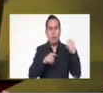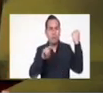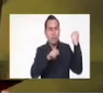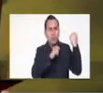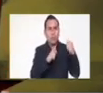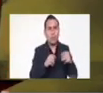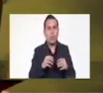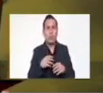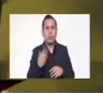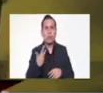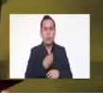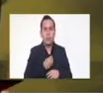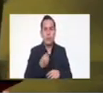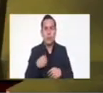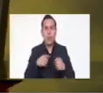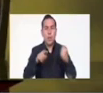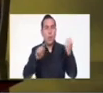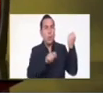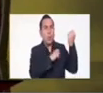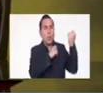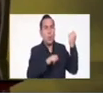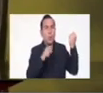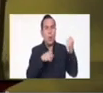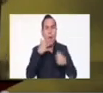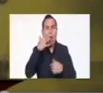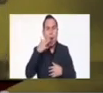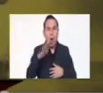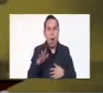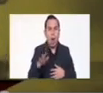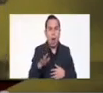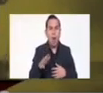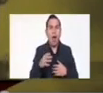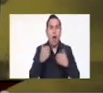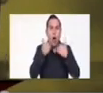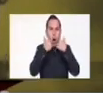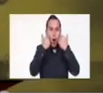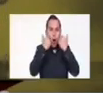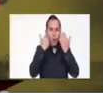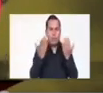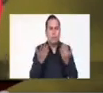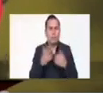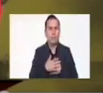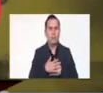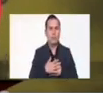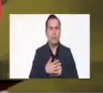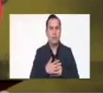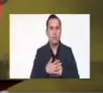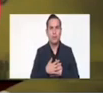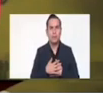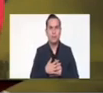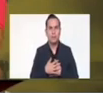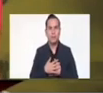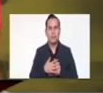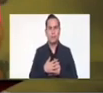estaba pasando con la muchacha y se estaban dando golpes de pecho. ¿Saben por qué? Porque ellas repiten lo mismo, porque a eso, ese es su